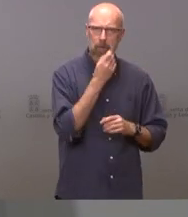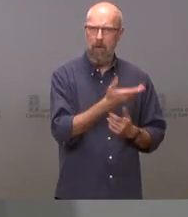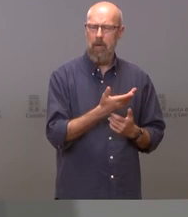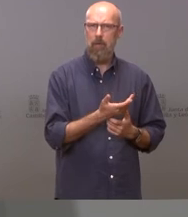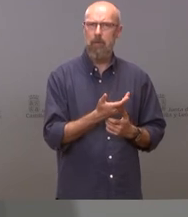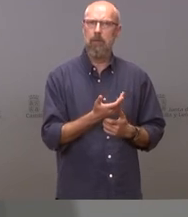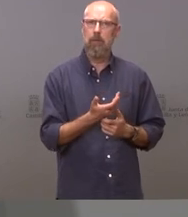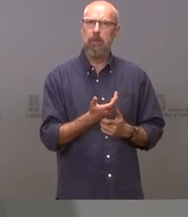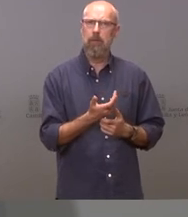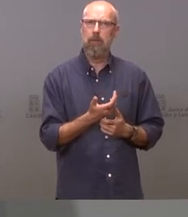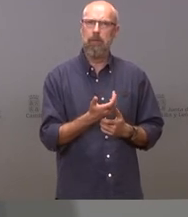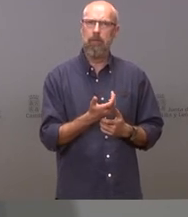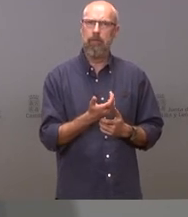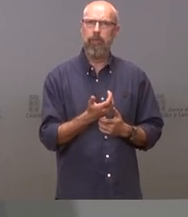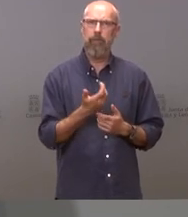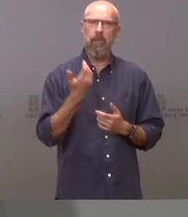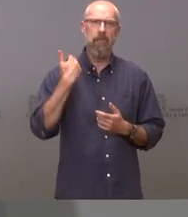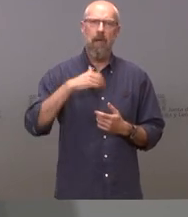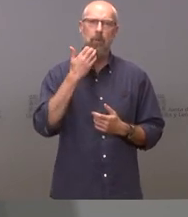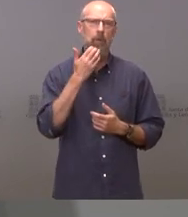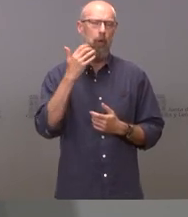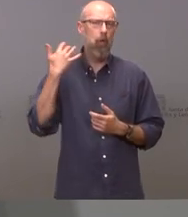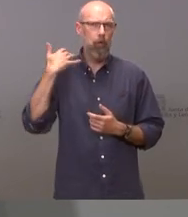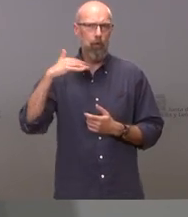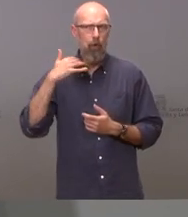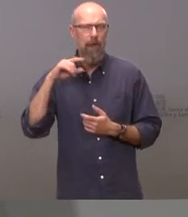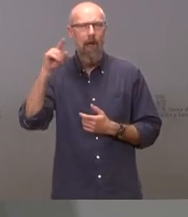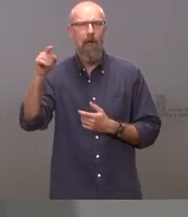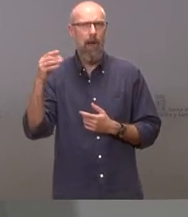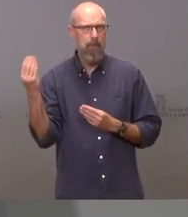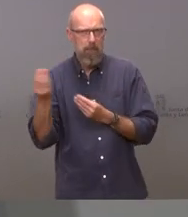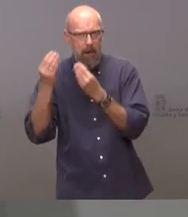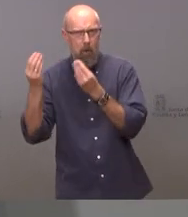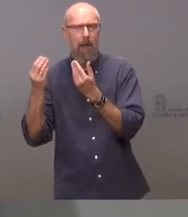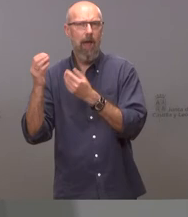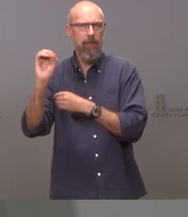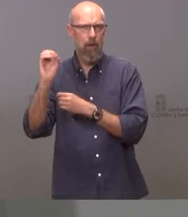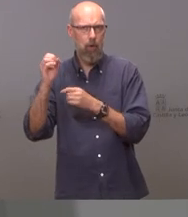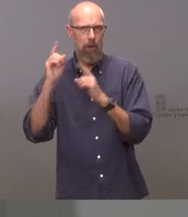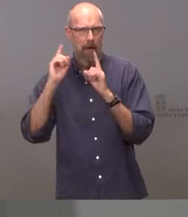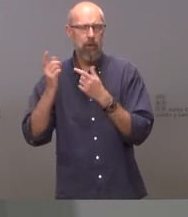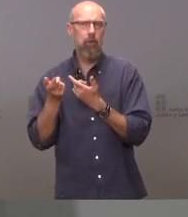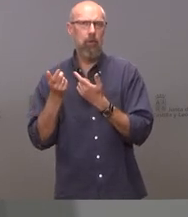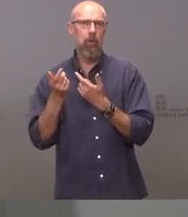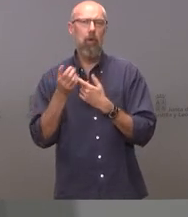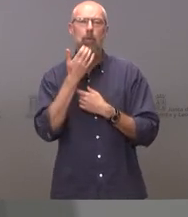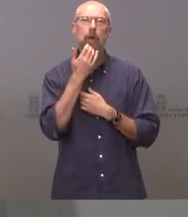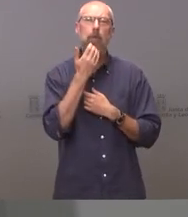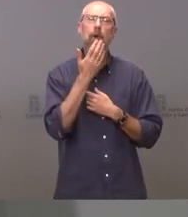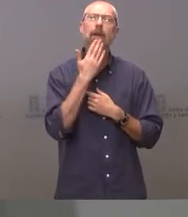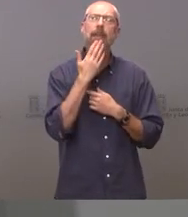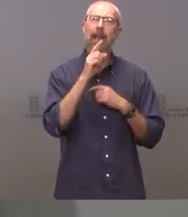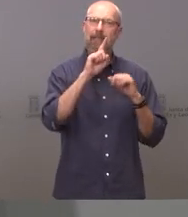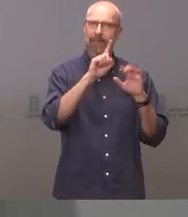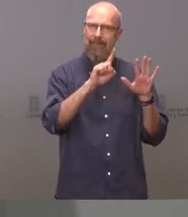cero casos en Soria estamos mejorando la incidencia en mayores de 65